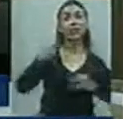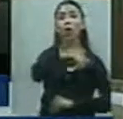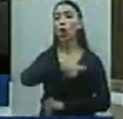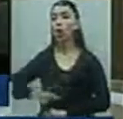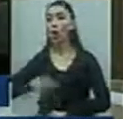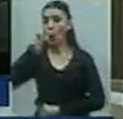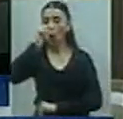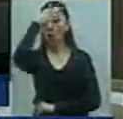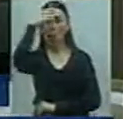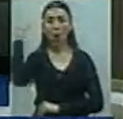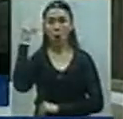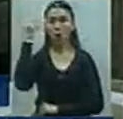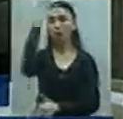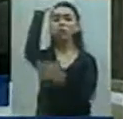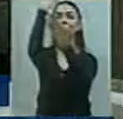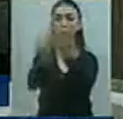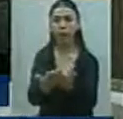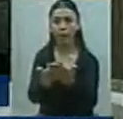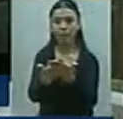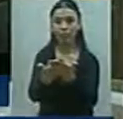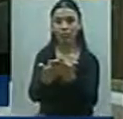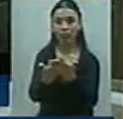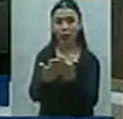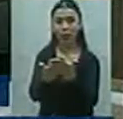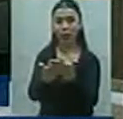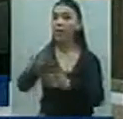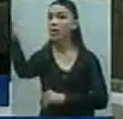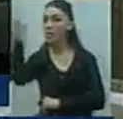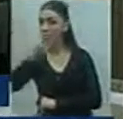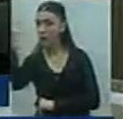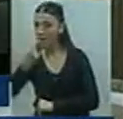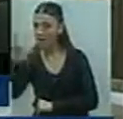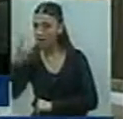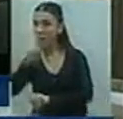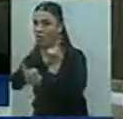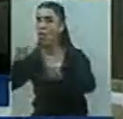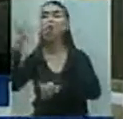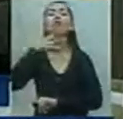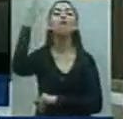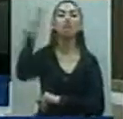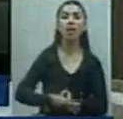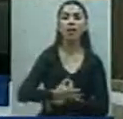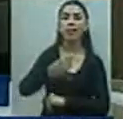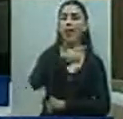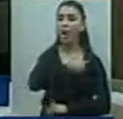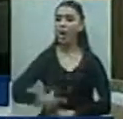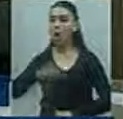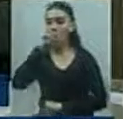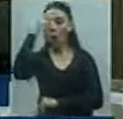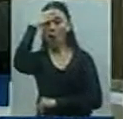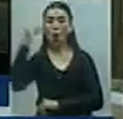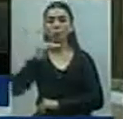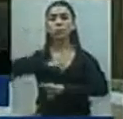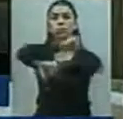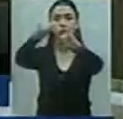enfrentar a la mentira. Y no fue suficiente. Ni siquiera con ese mensaje de valor,